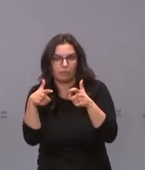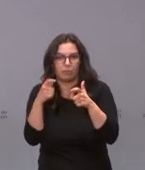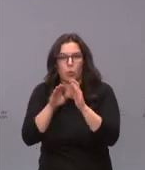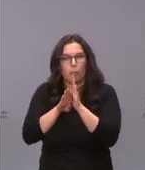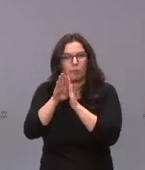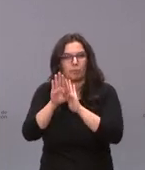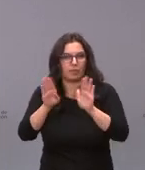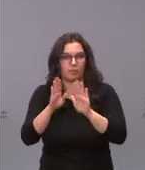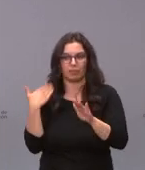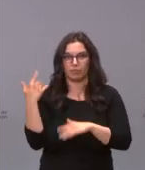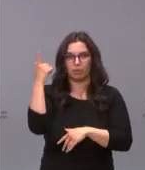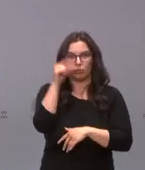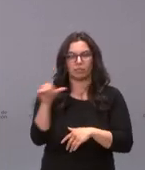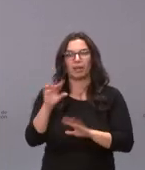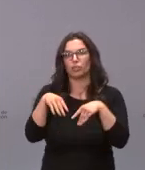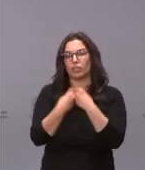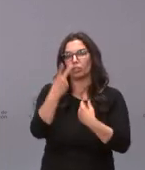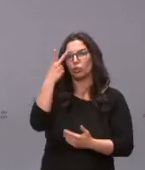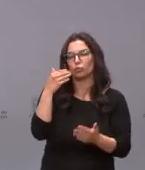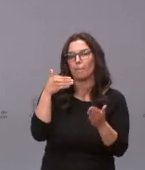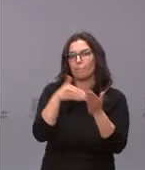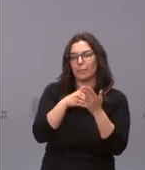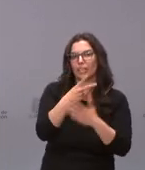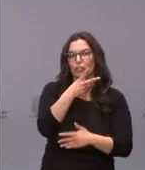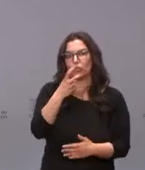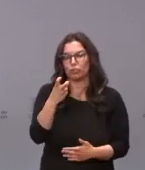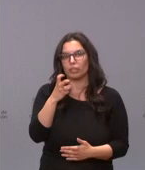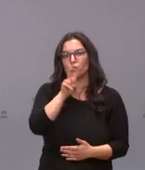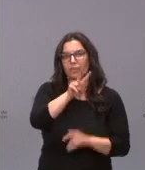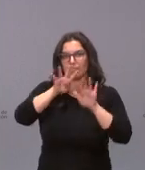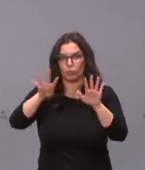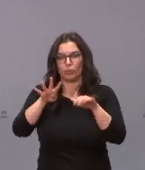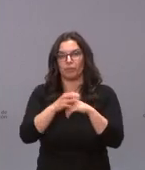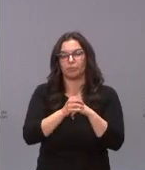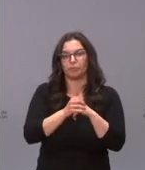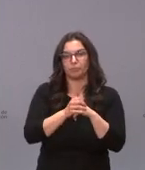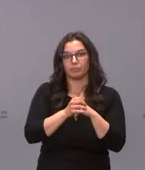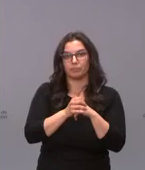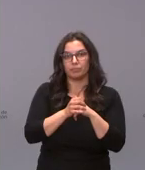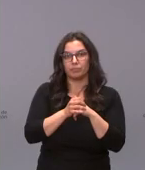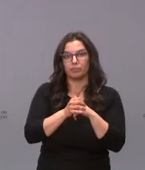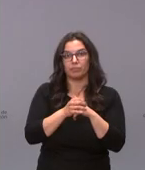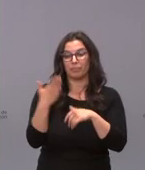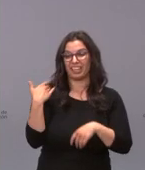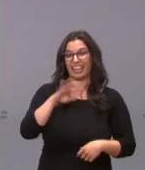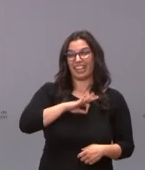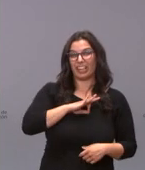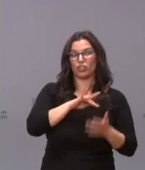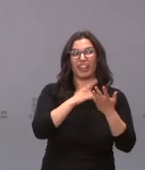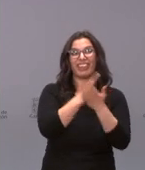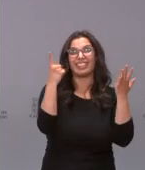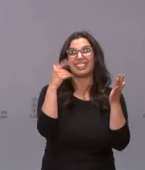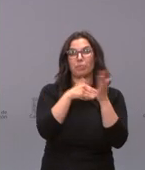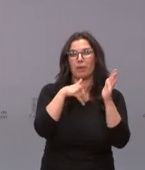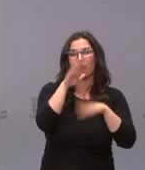días han sido un total de 2.229. Llegamos a tener, después de Navidades, más de 16.000 en una